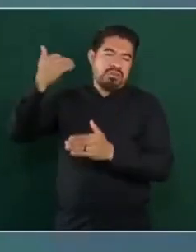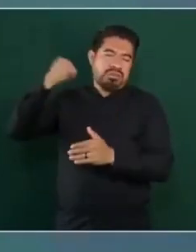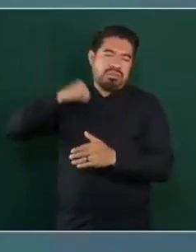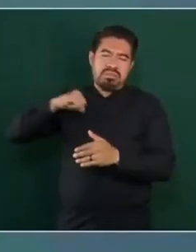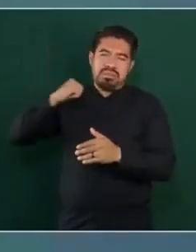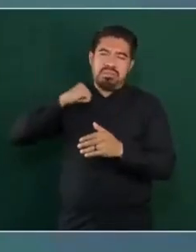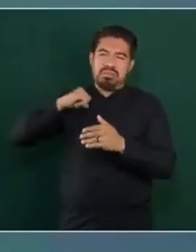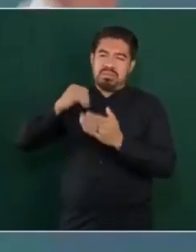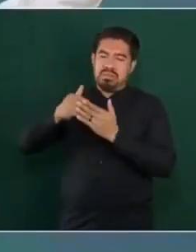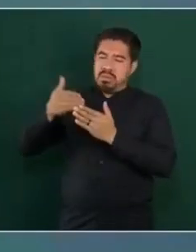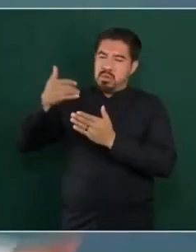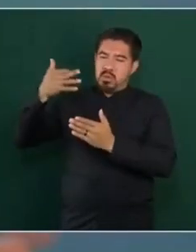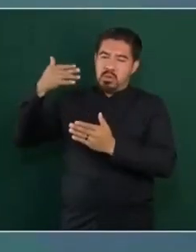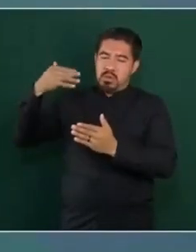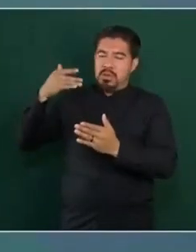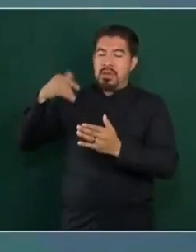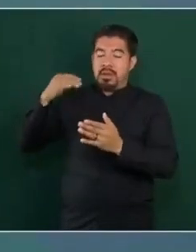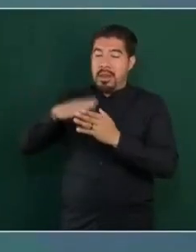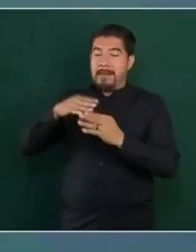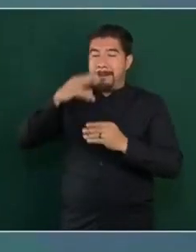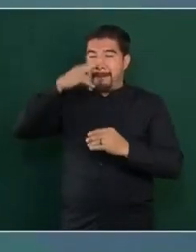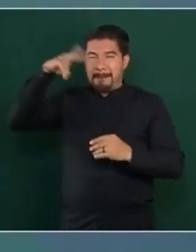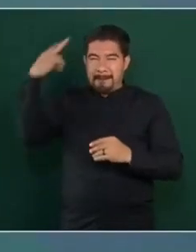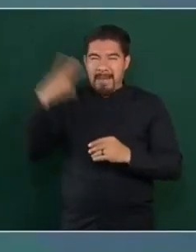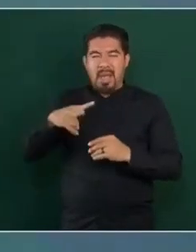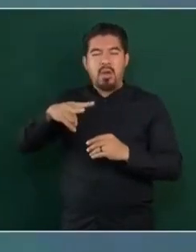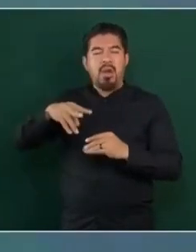viene del México profundo.